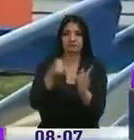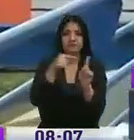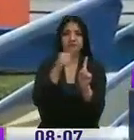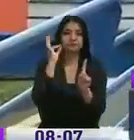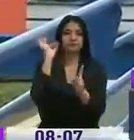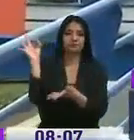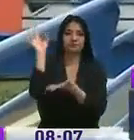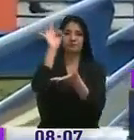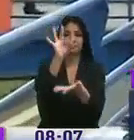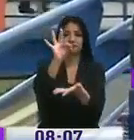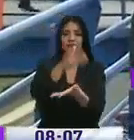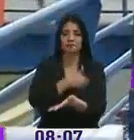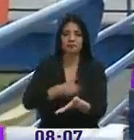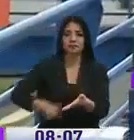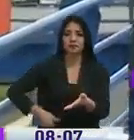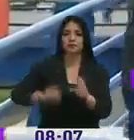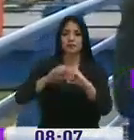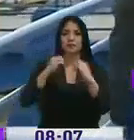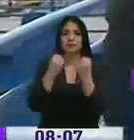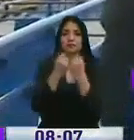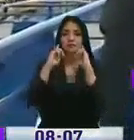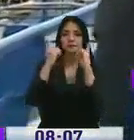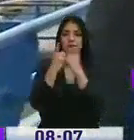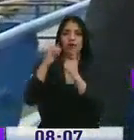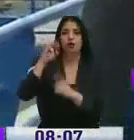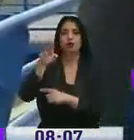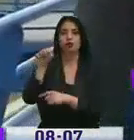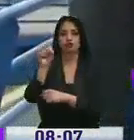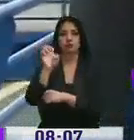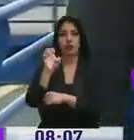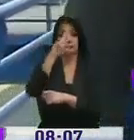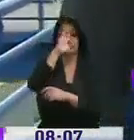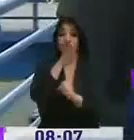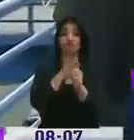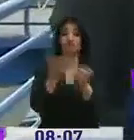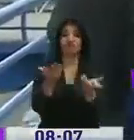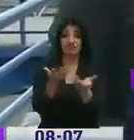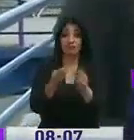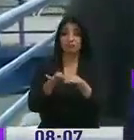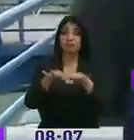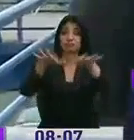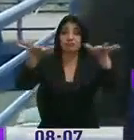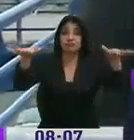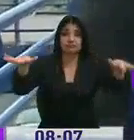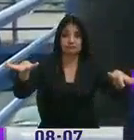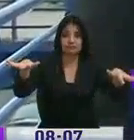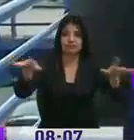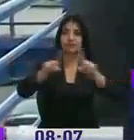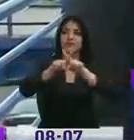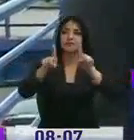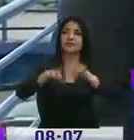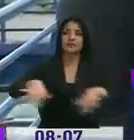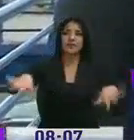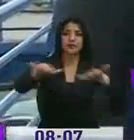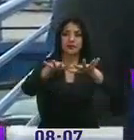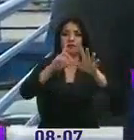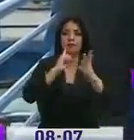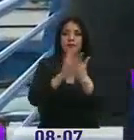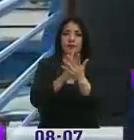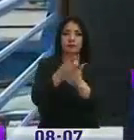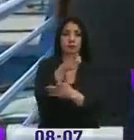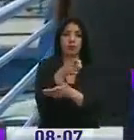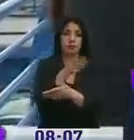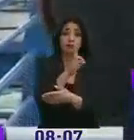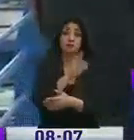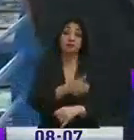quien es la presidenta de la Unidad Perdonato San José, porque también este objetivo es expandir a otras instancias, por ejemplo, las municipales.